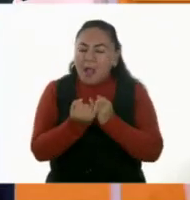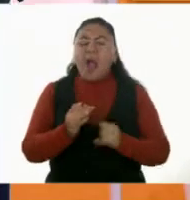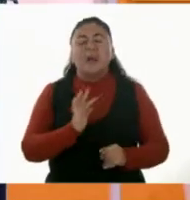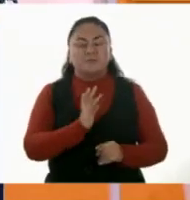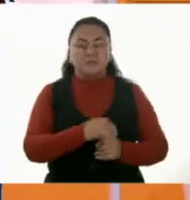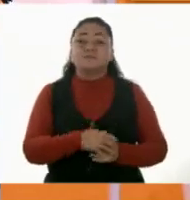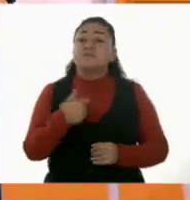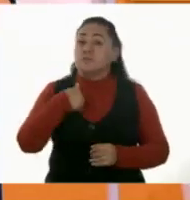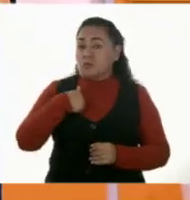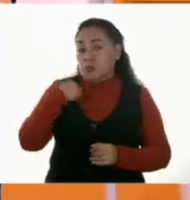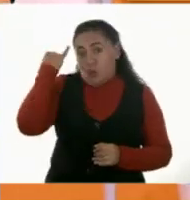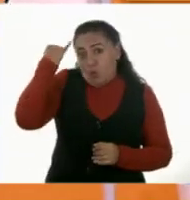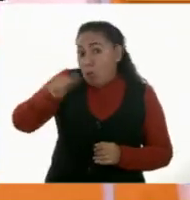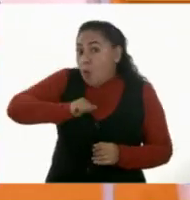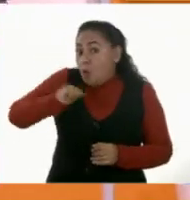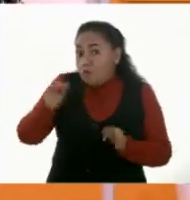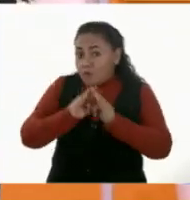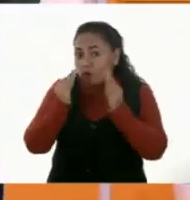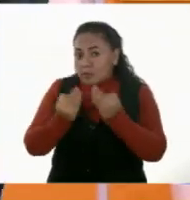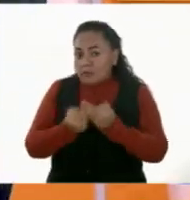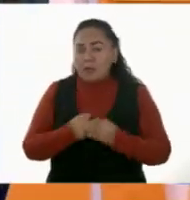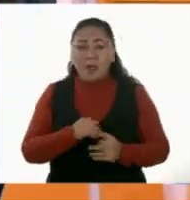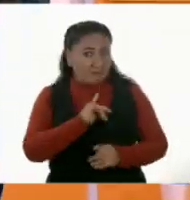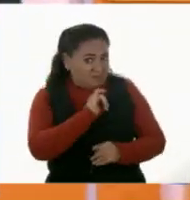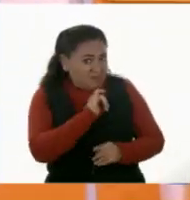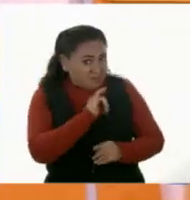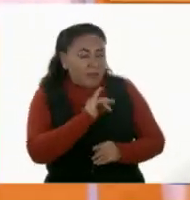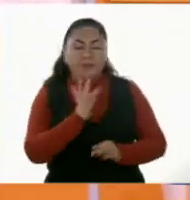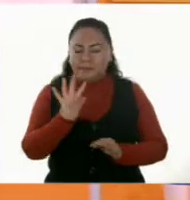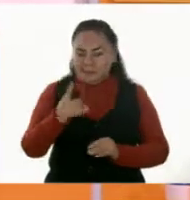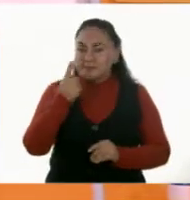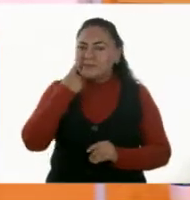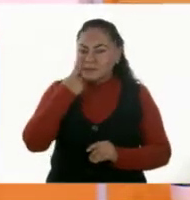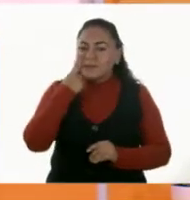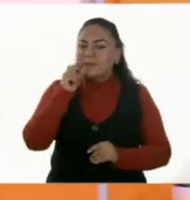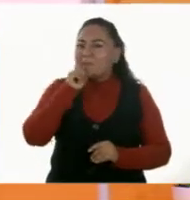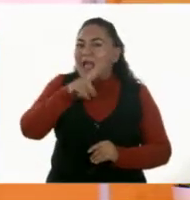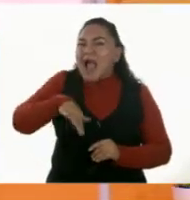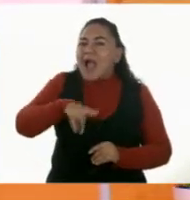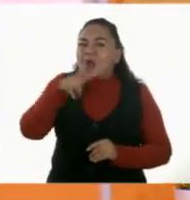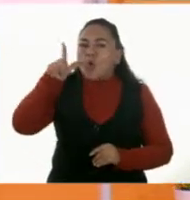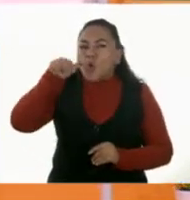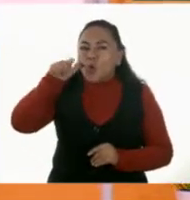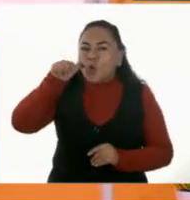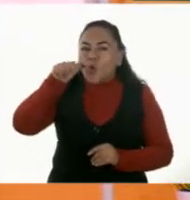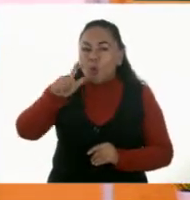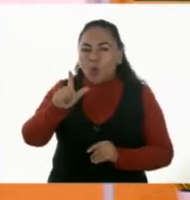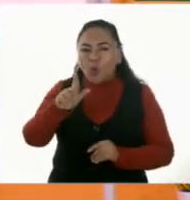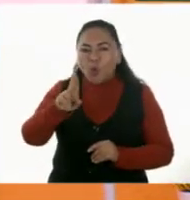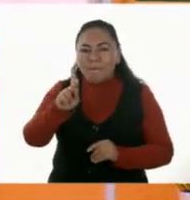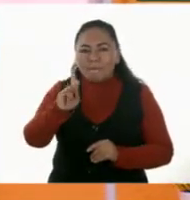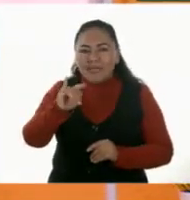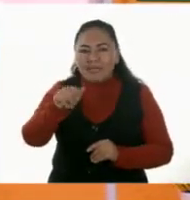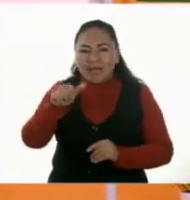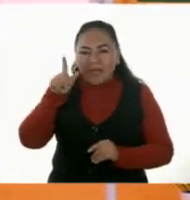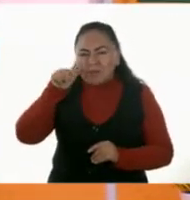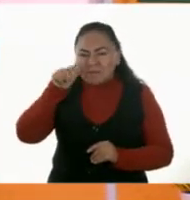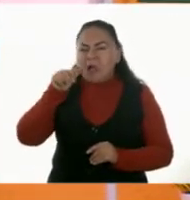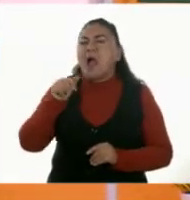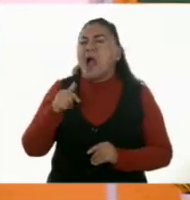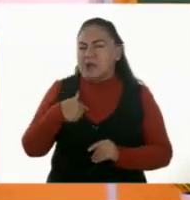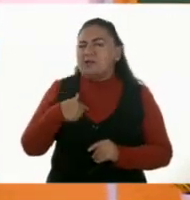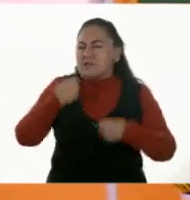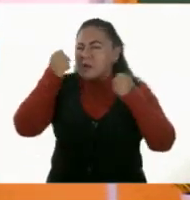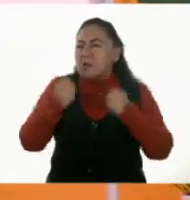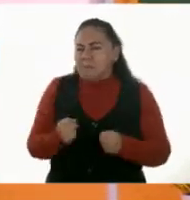se me ocurre otra manera. ¿Ah, sí? Sí. Vamos a hacer las de Lupita, las que tú decías que ella tiene más. Sí, a mí se me hace que Lupita sí tiene un